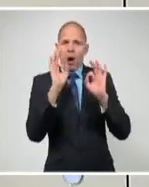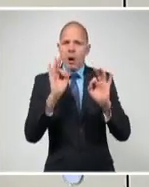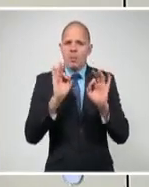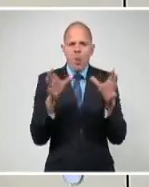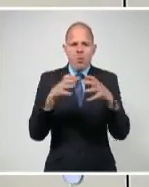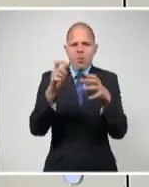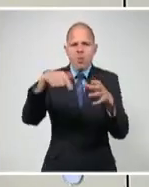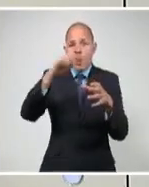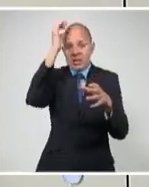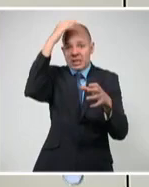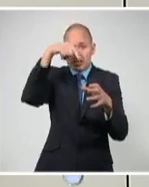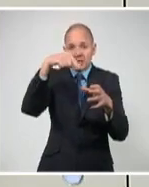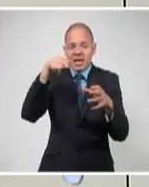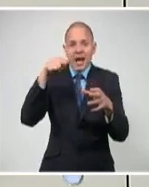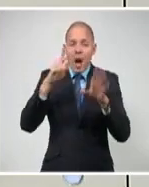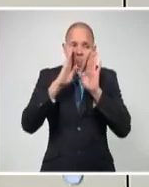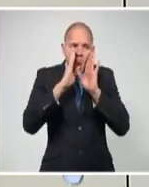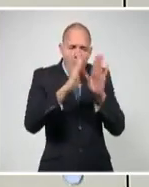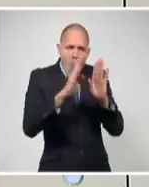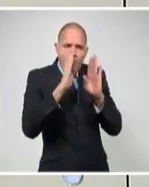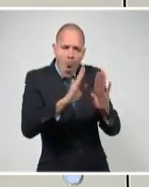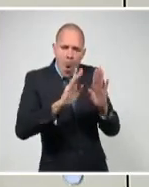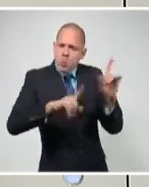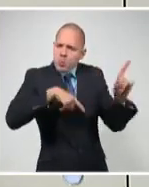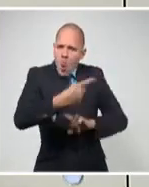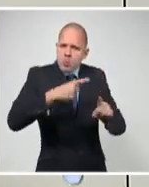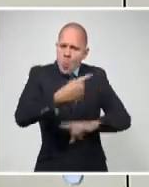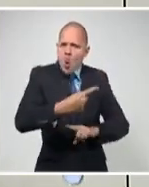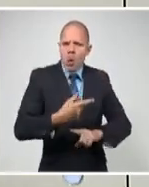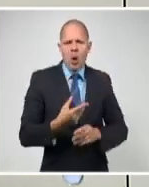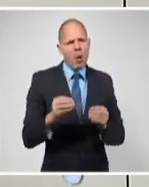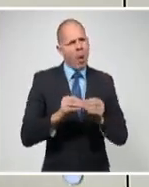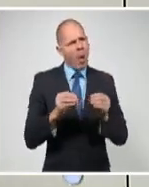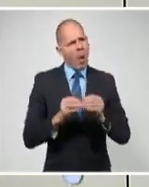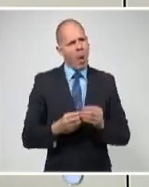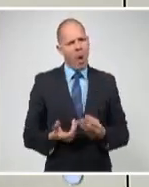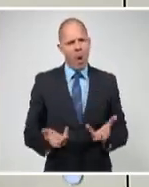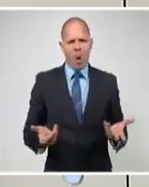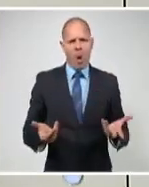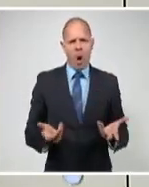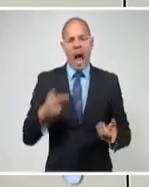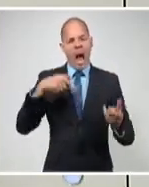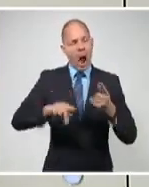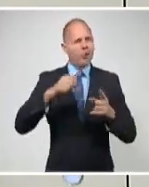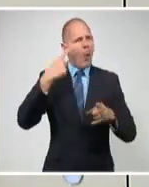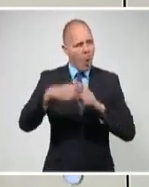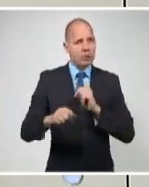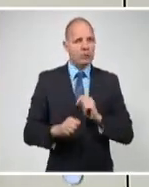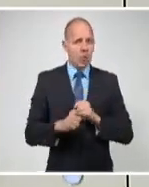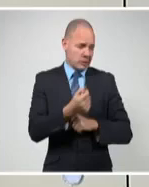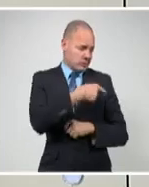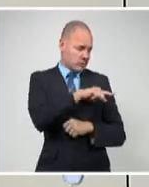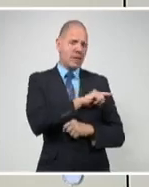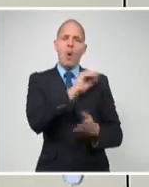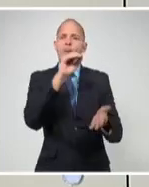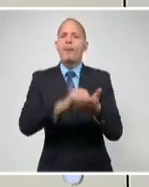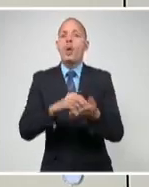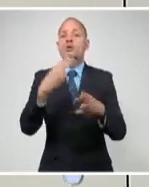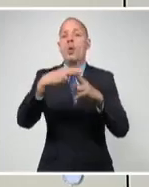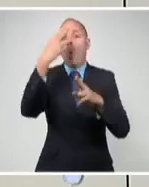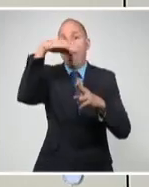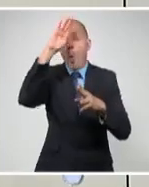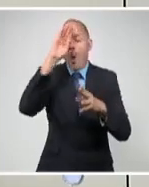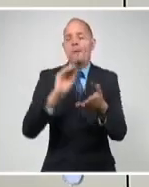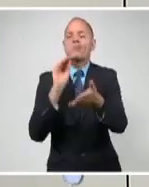administración saliente. Para poner más vallas en el camino de la reconciliación, nombran a Cuba país patrocinador del